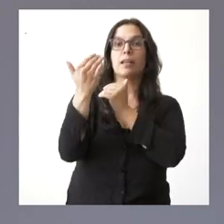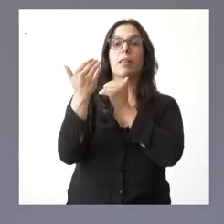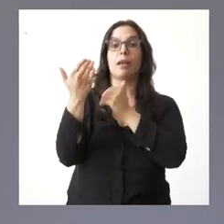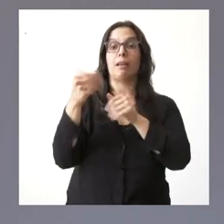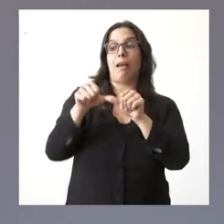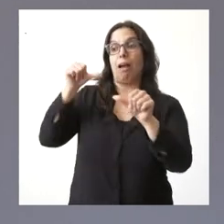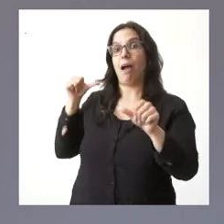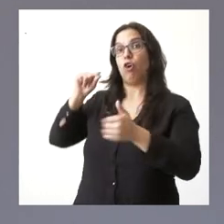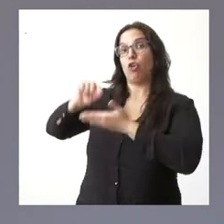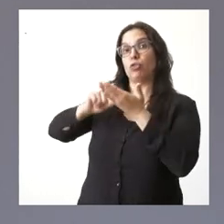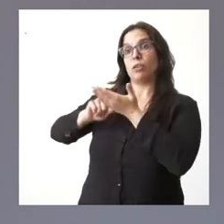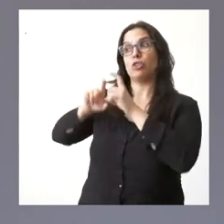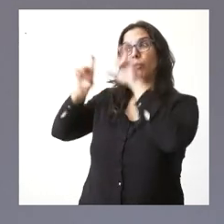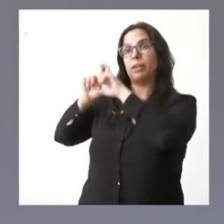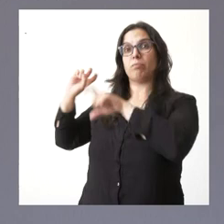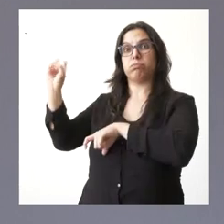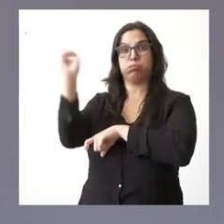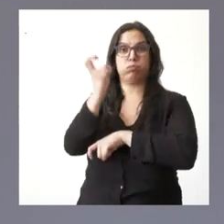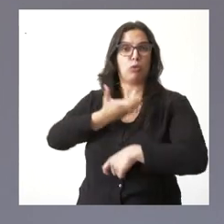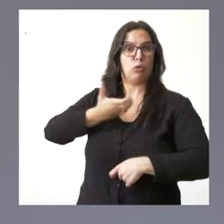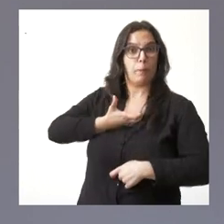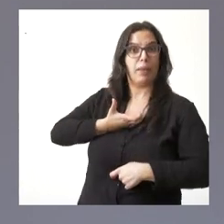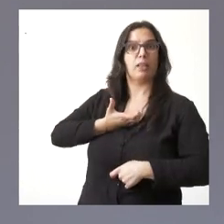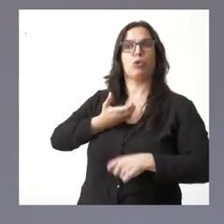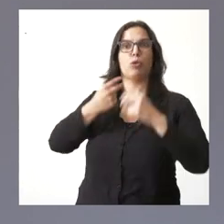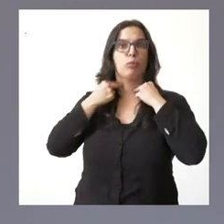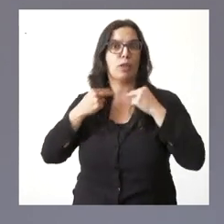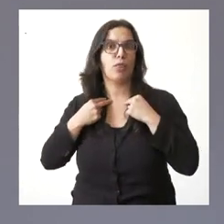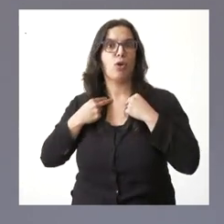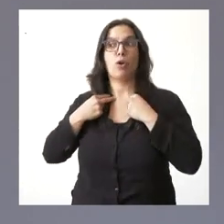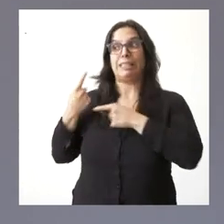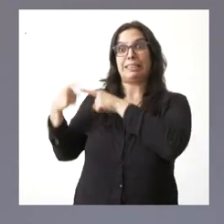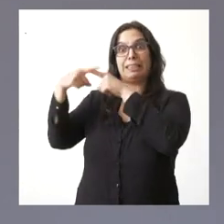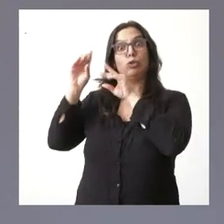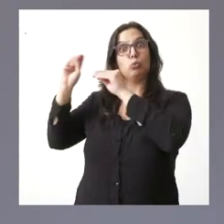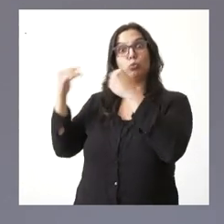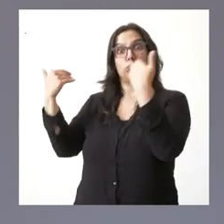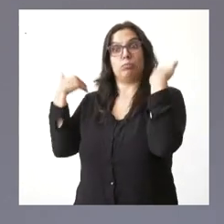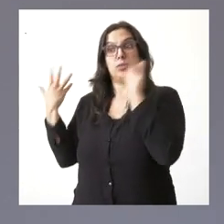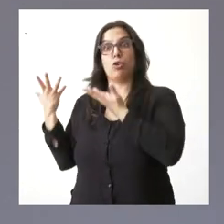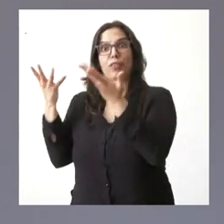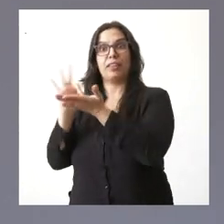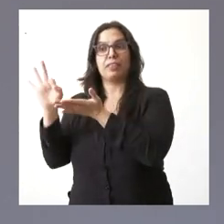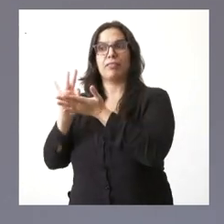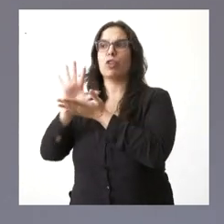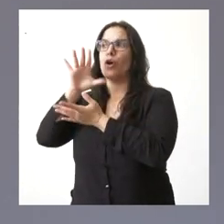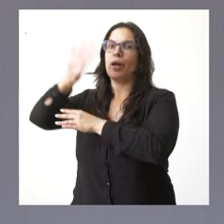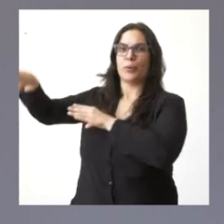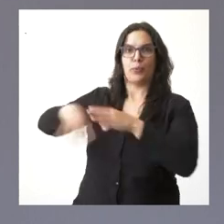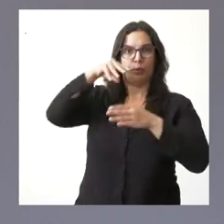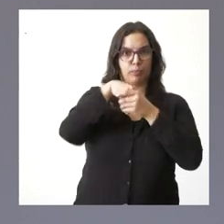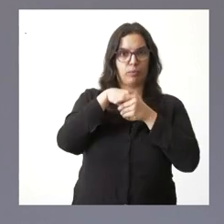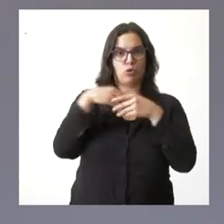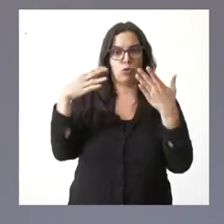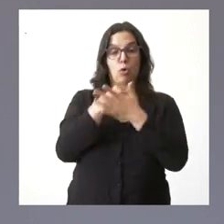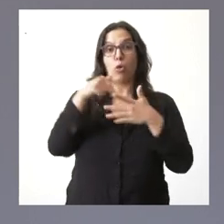tenían las distintas entidades locales, las diputaciones y los ayuntamientos. Hoy se trae a licitación, como les digo,